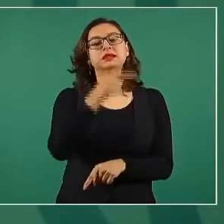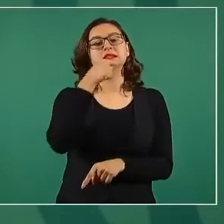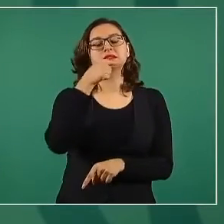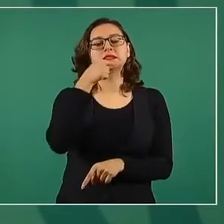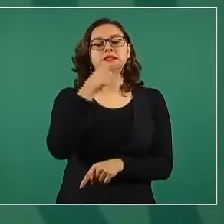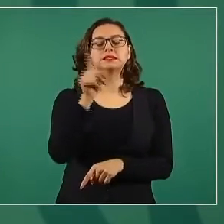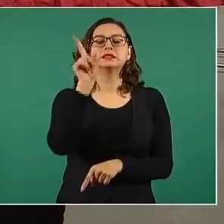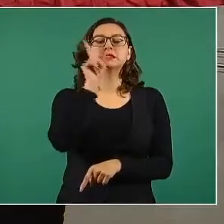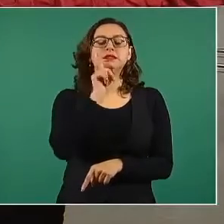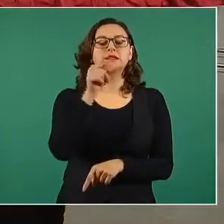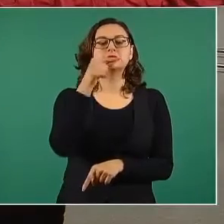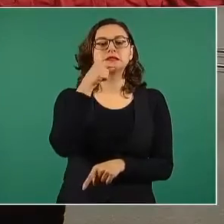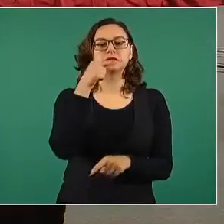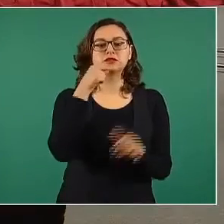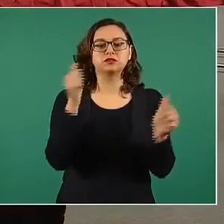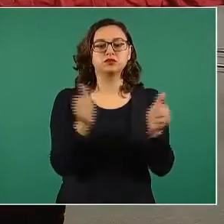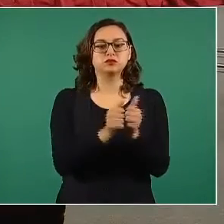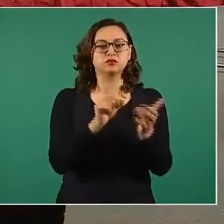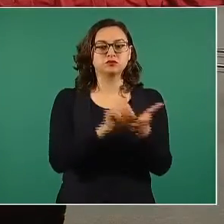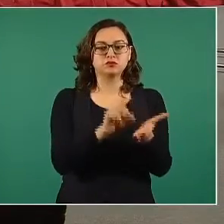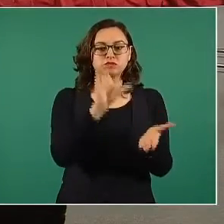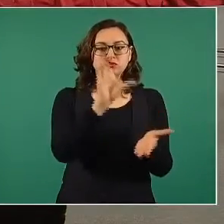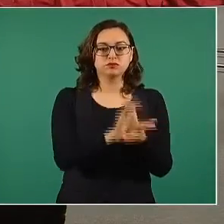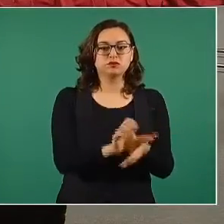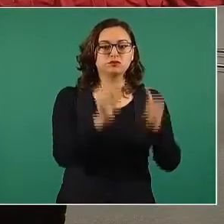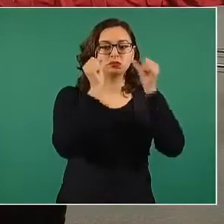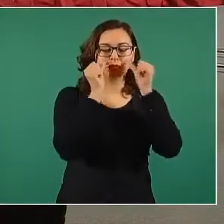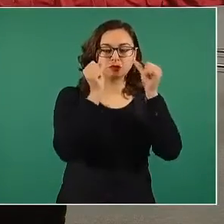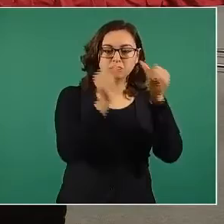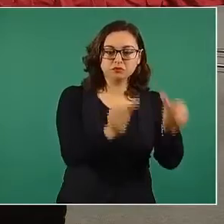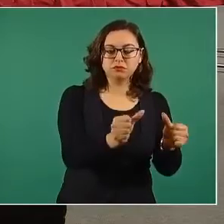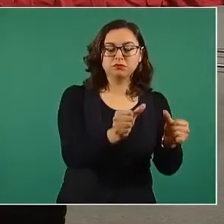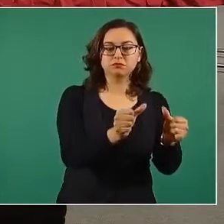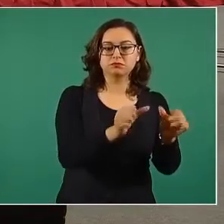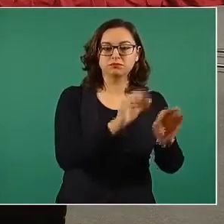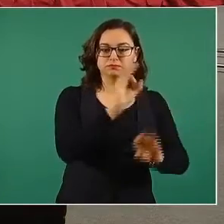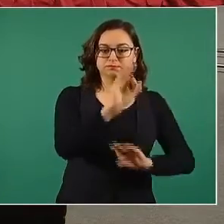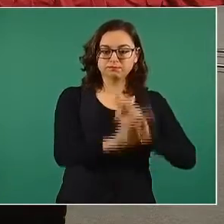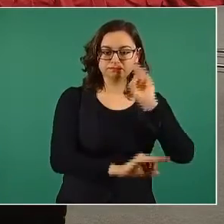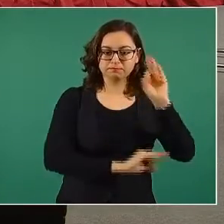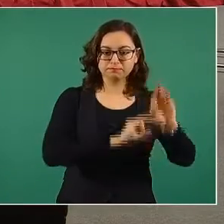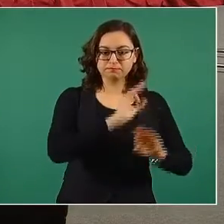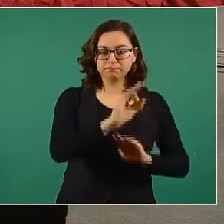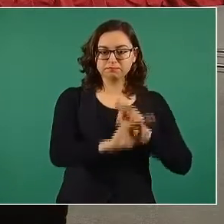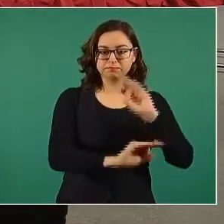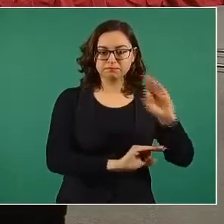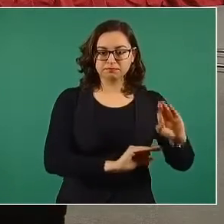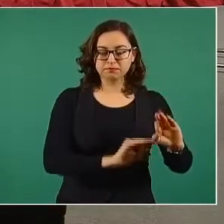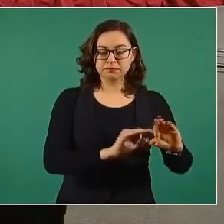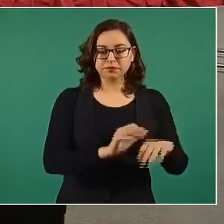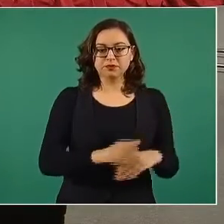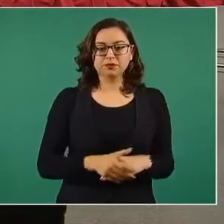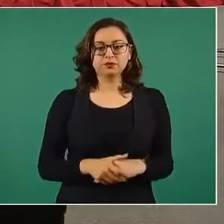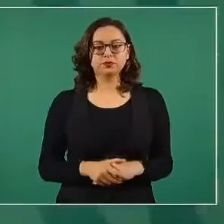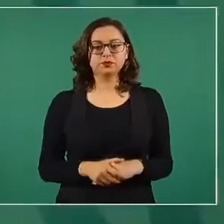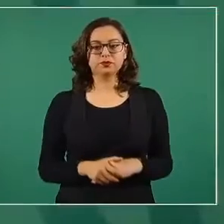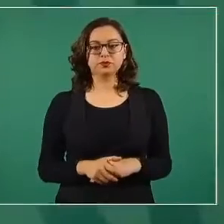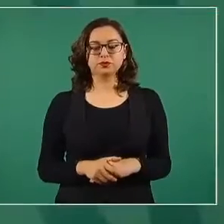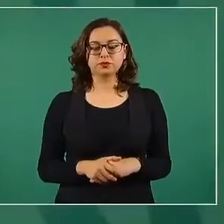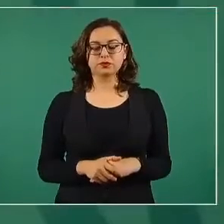con discapacidad. Como ustedes saben, nosotros estamos